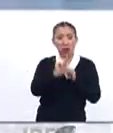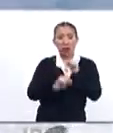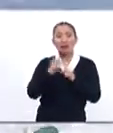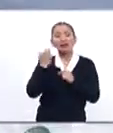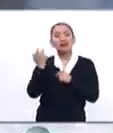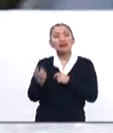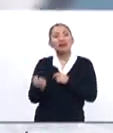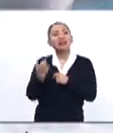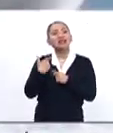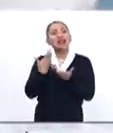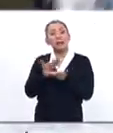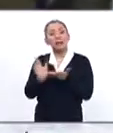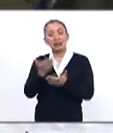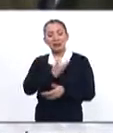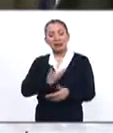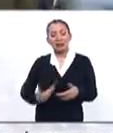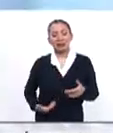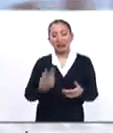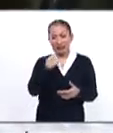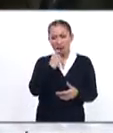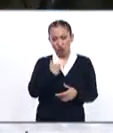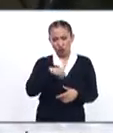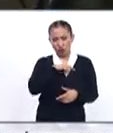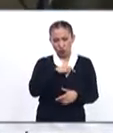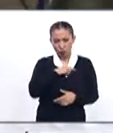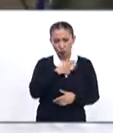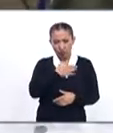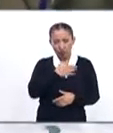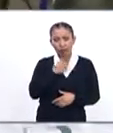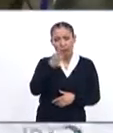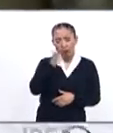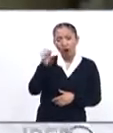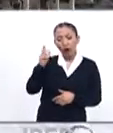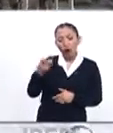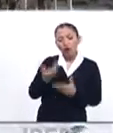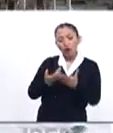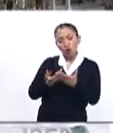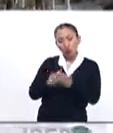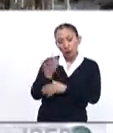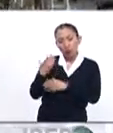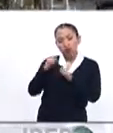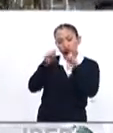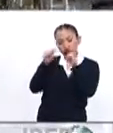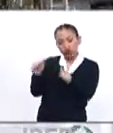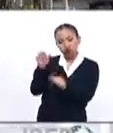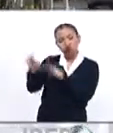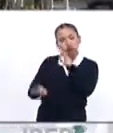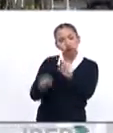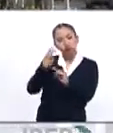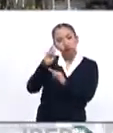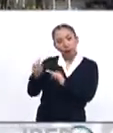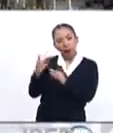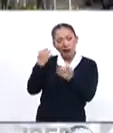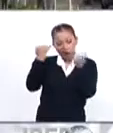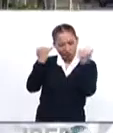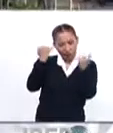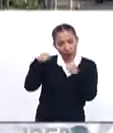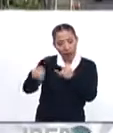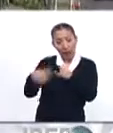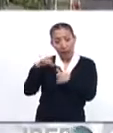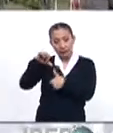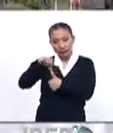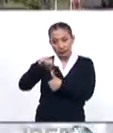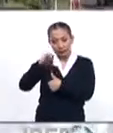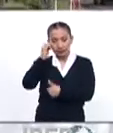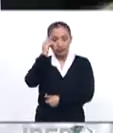la respuesta de nuestro presidente Andrés Manuel López Obrador de dar una nueva prioridad y una mirada estratégica hacia